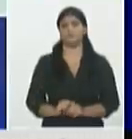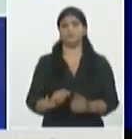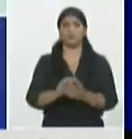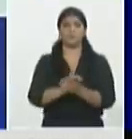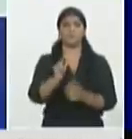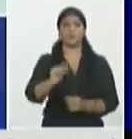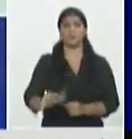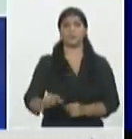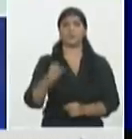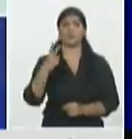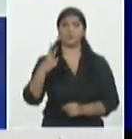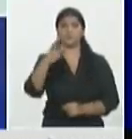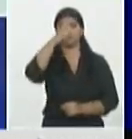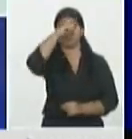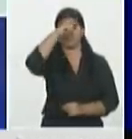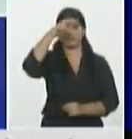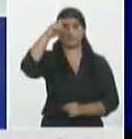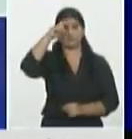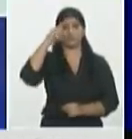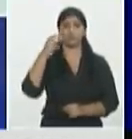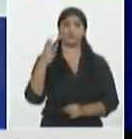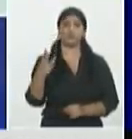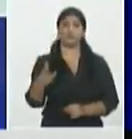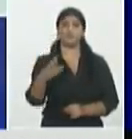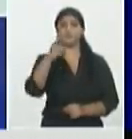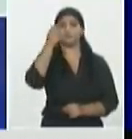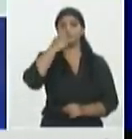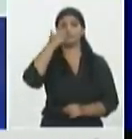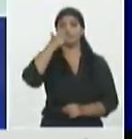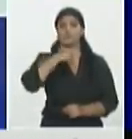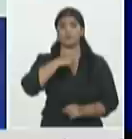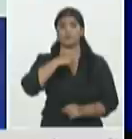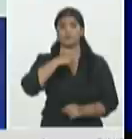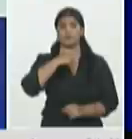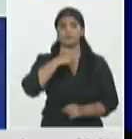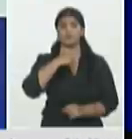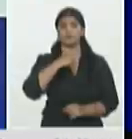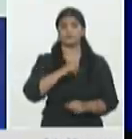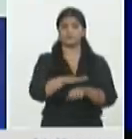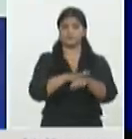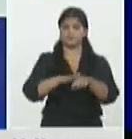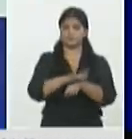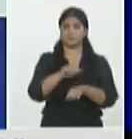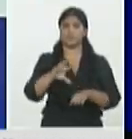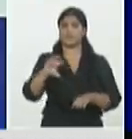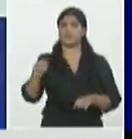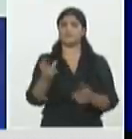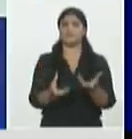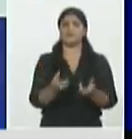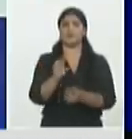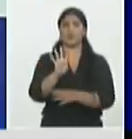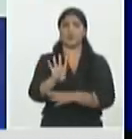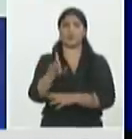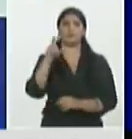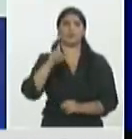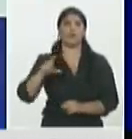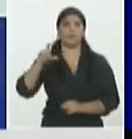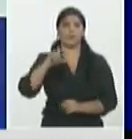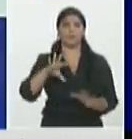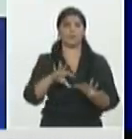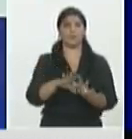2 Antiespíritus 3 Cienfuegos 4 Camagüey Guantánamo y Granma